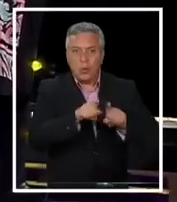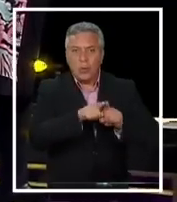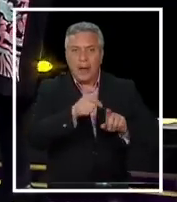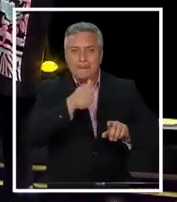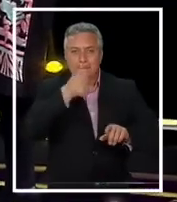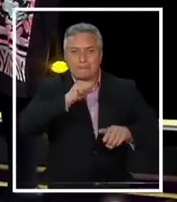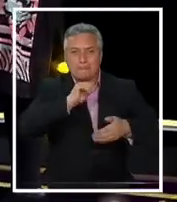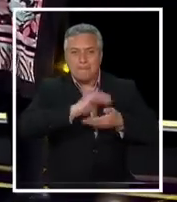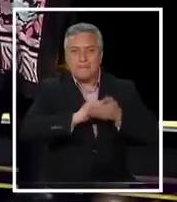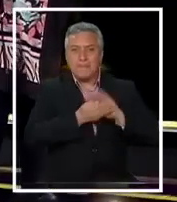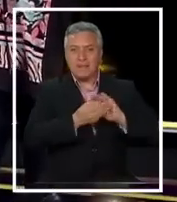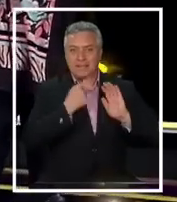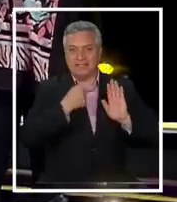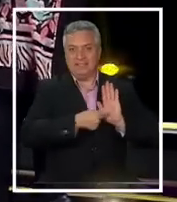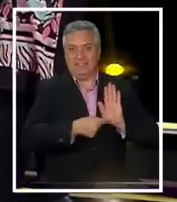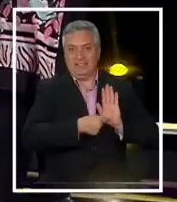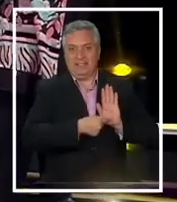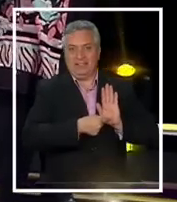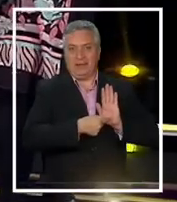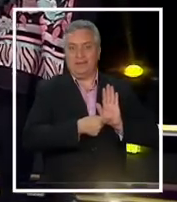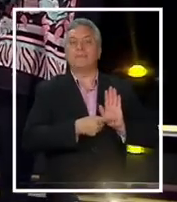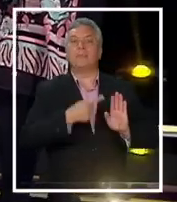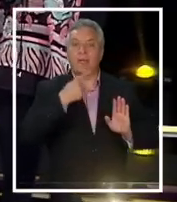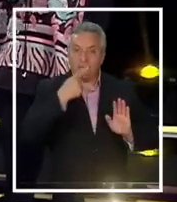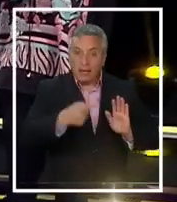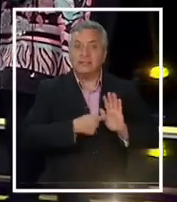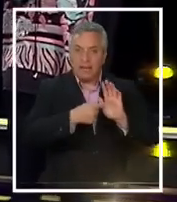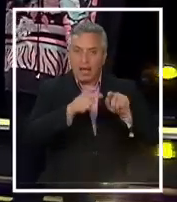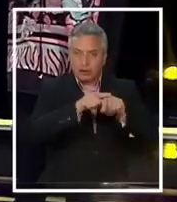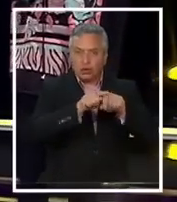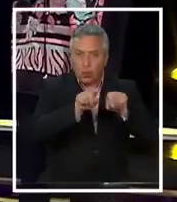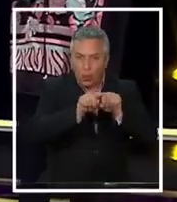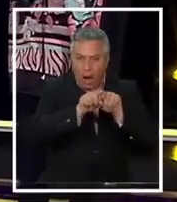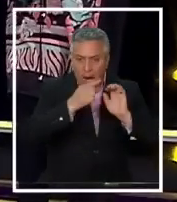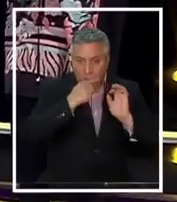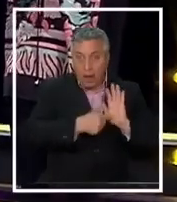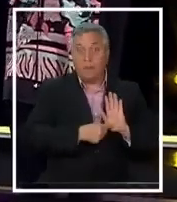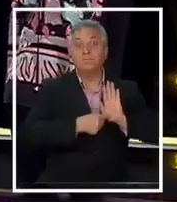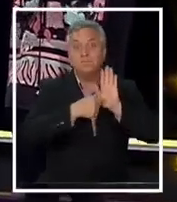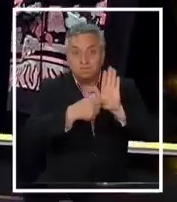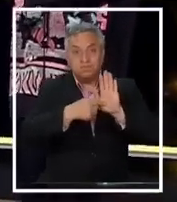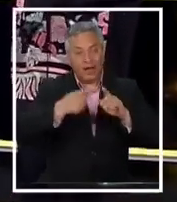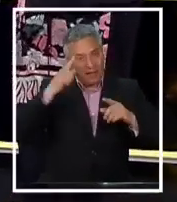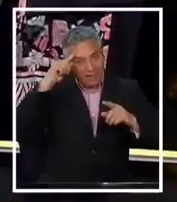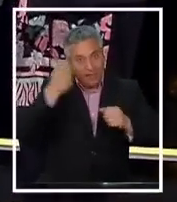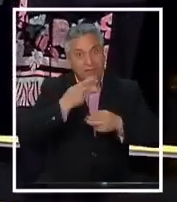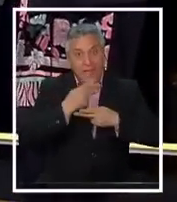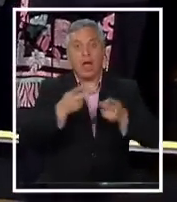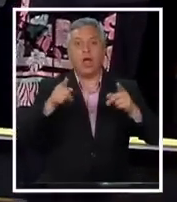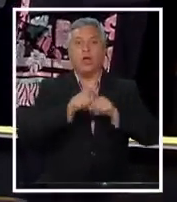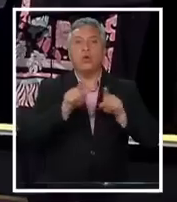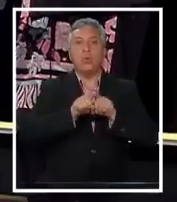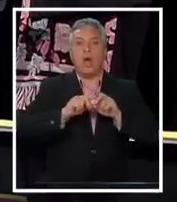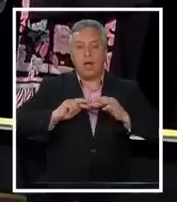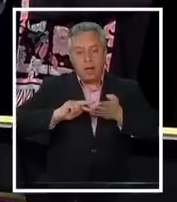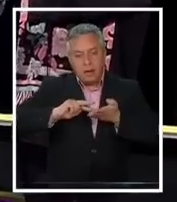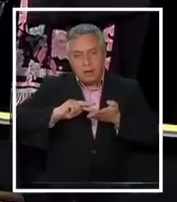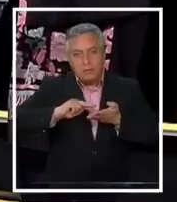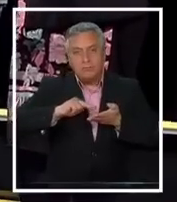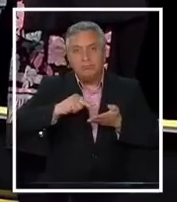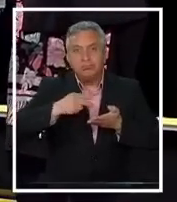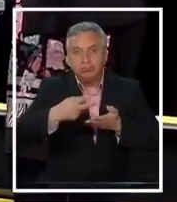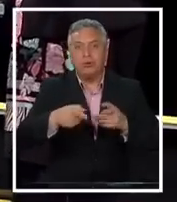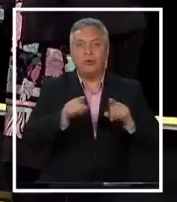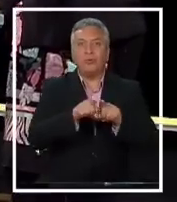además se propuso esa fórmula en el entendido de que estaban transitando hacia un régimen